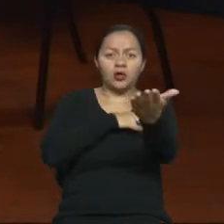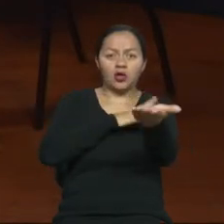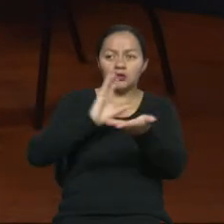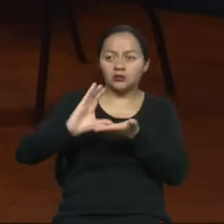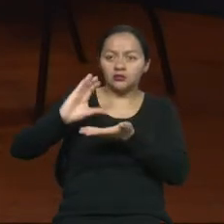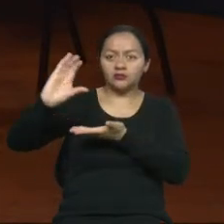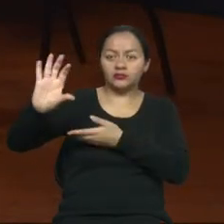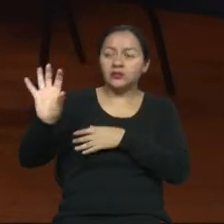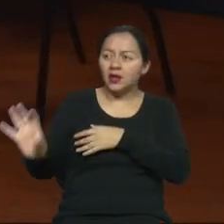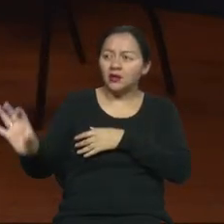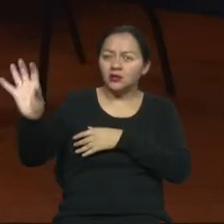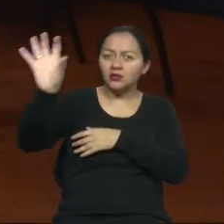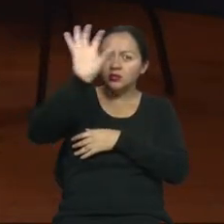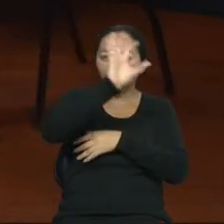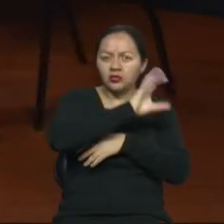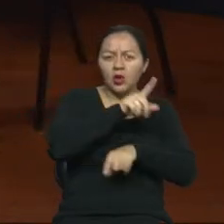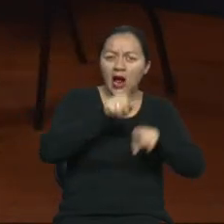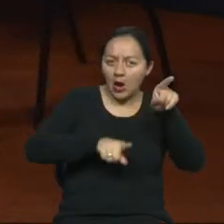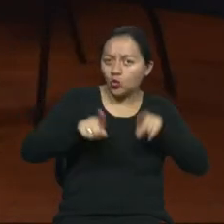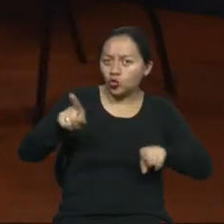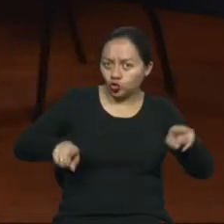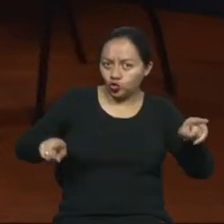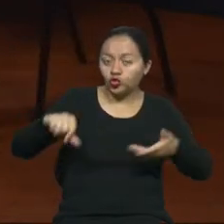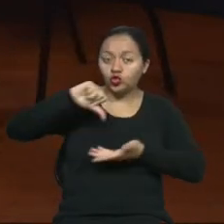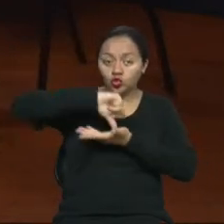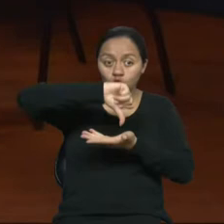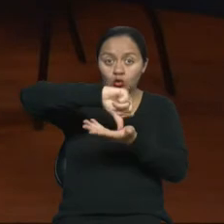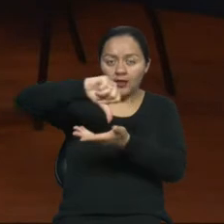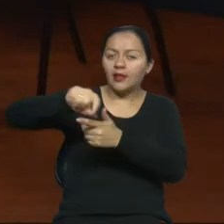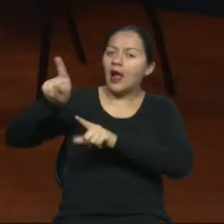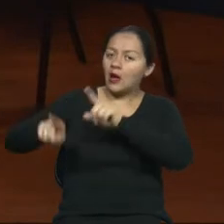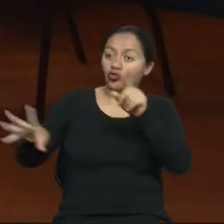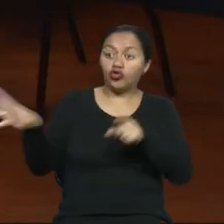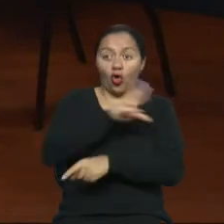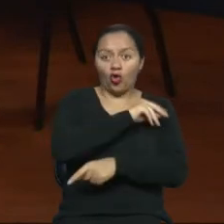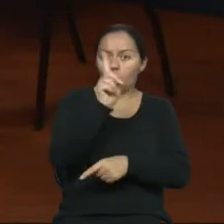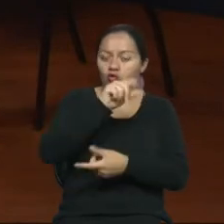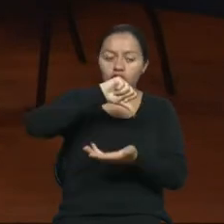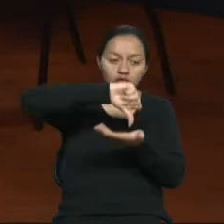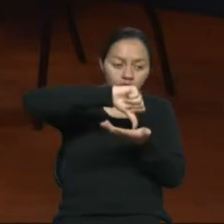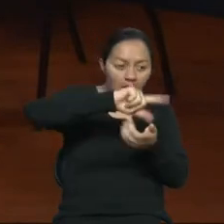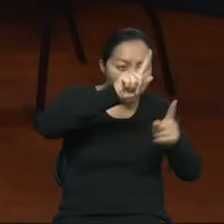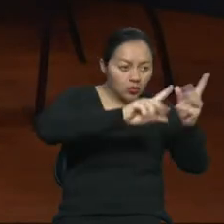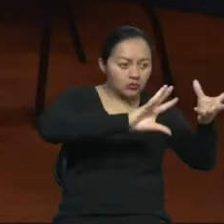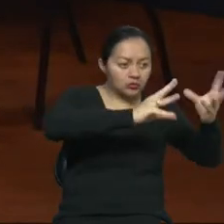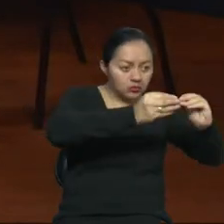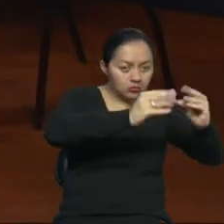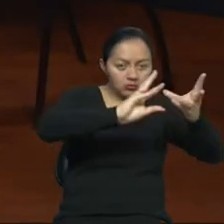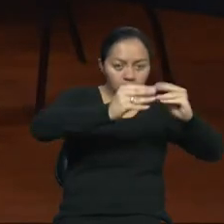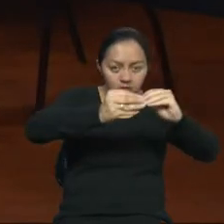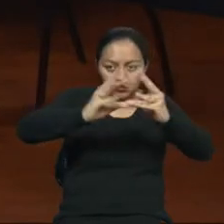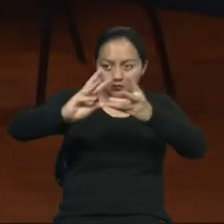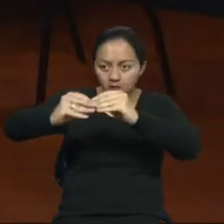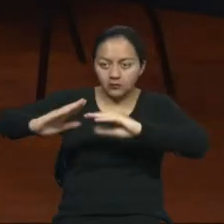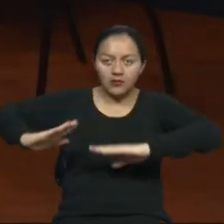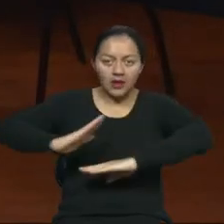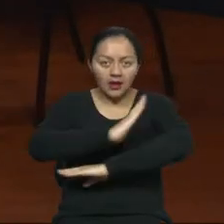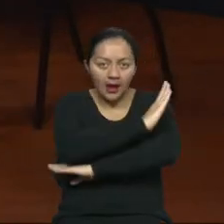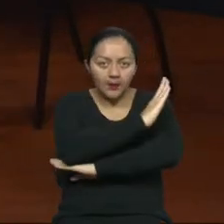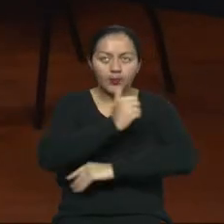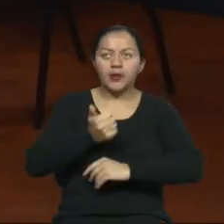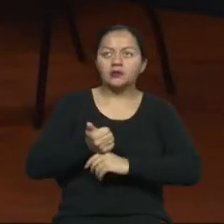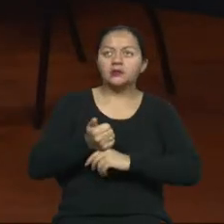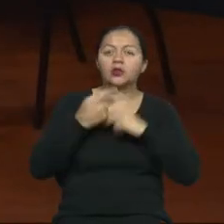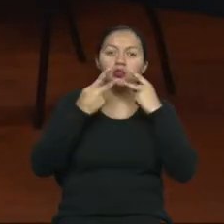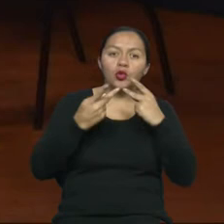cantones, hablemos claro, de ciertos municipios para adecuar, adaptar rampas, accesos, espacios